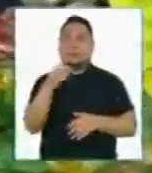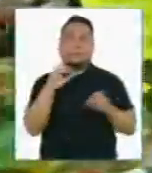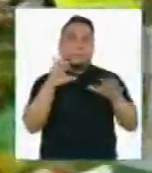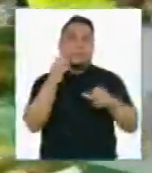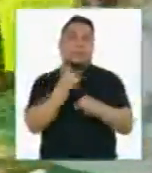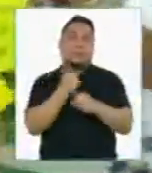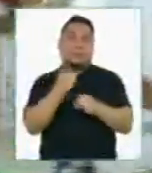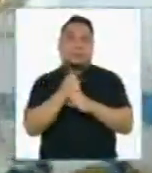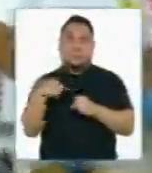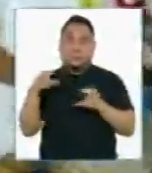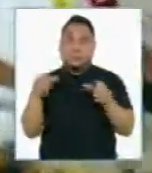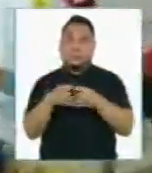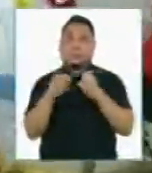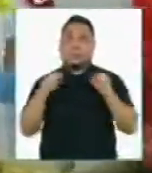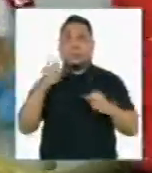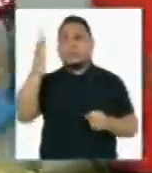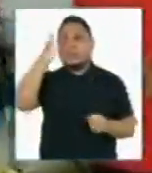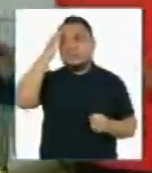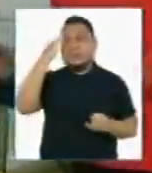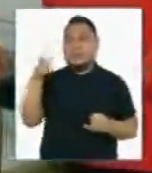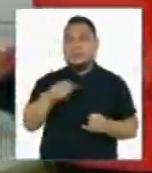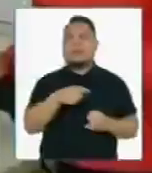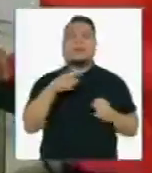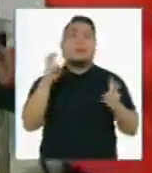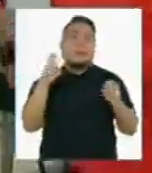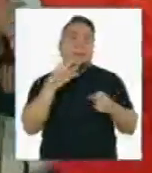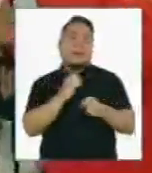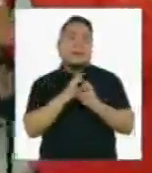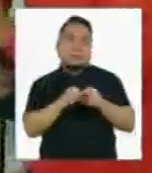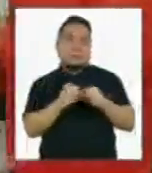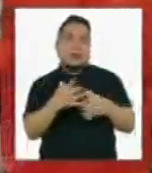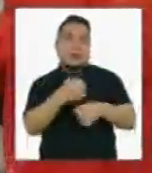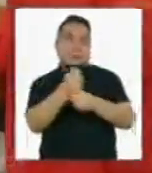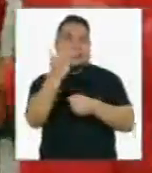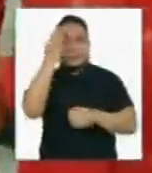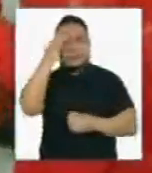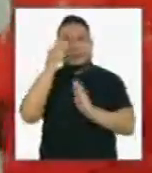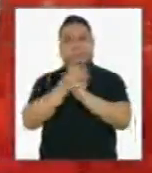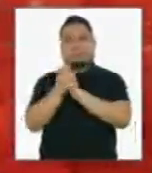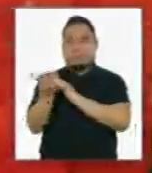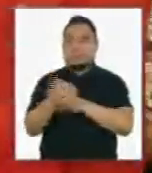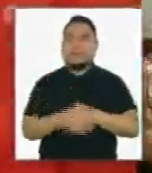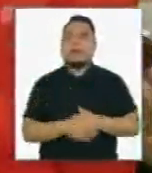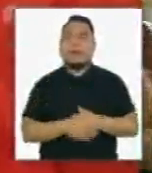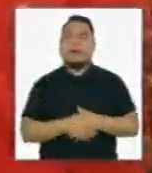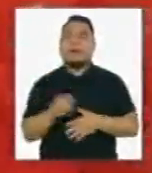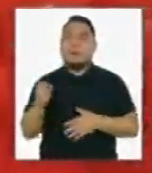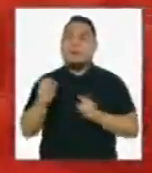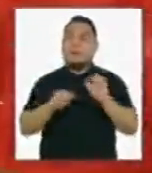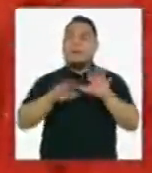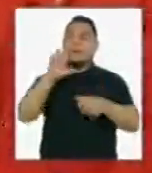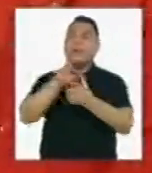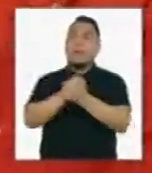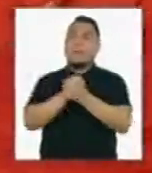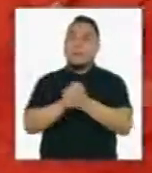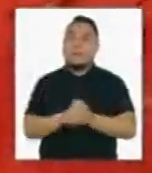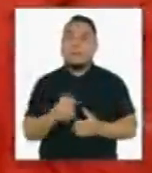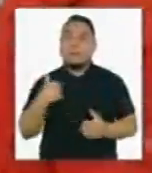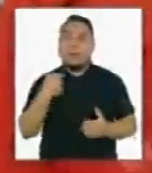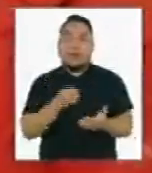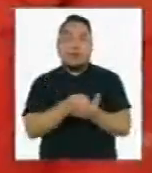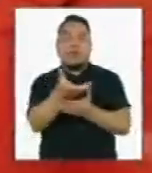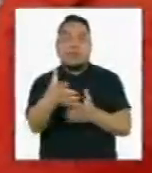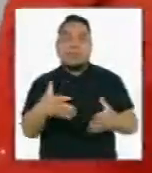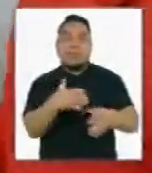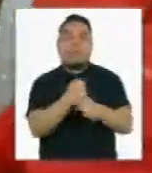uno de nosotros también sabemos ya el tema de la panadería. Qué importante lo que usted ha dicho, 15 amigos. Ahora, si quiero adquirir estos panetones, ¿a